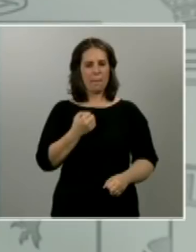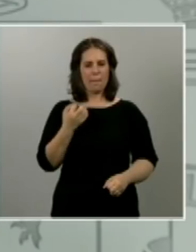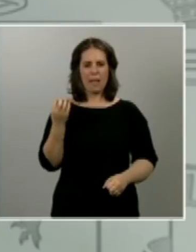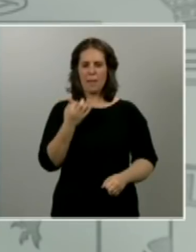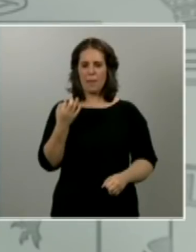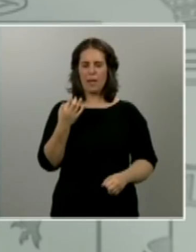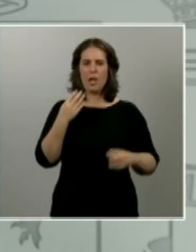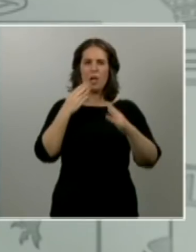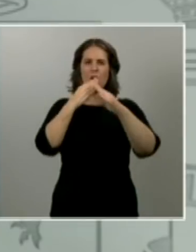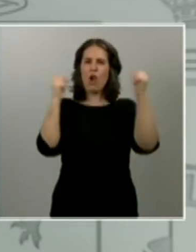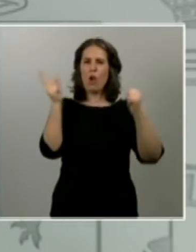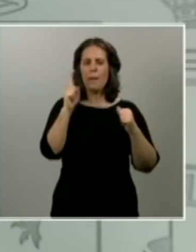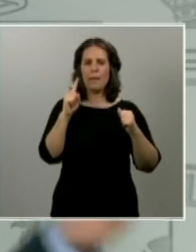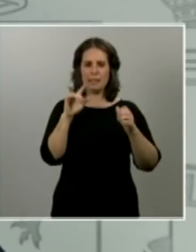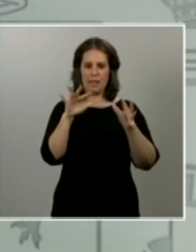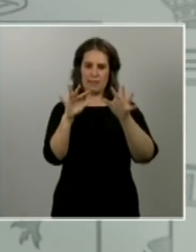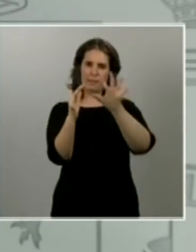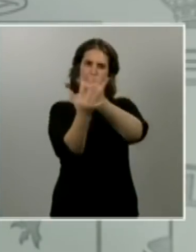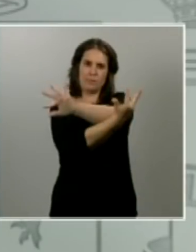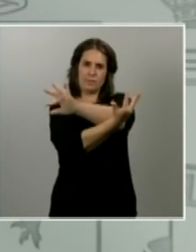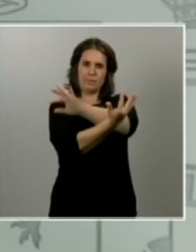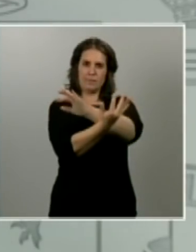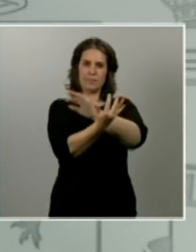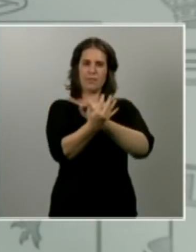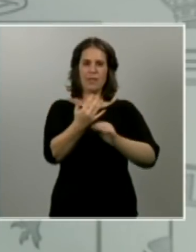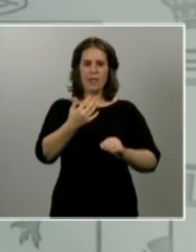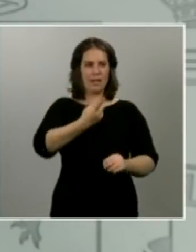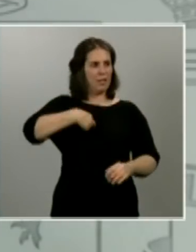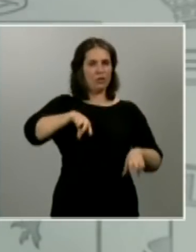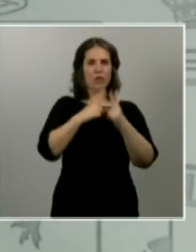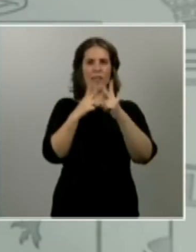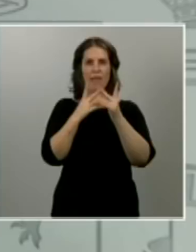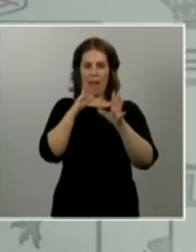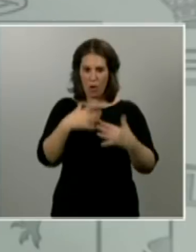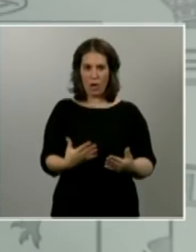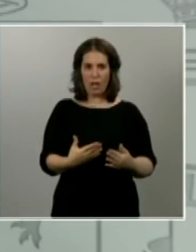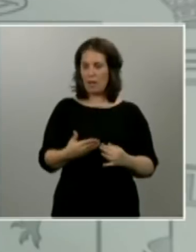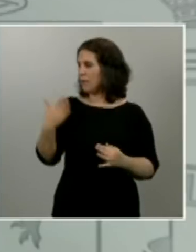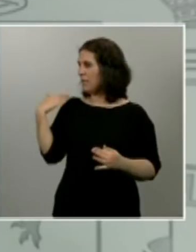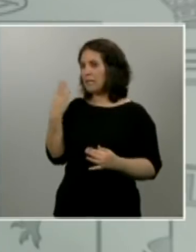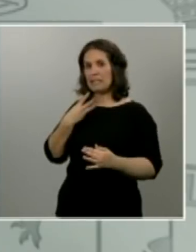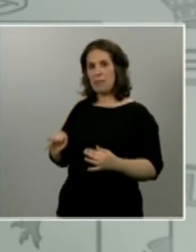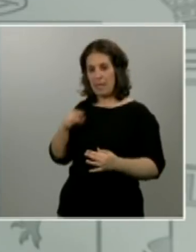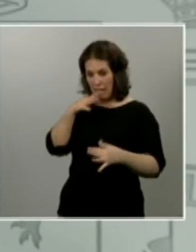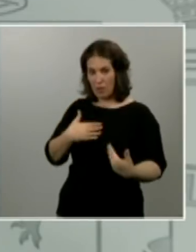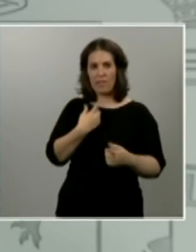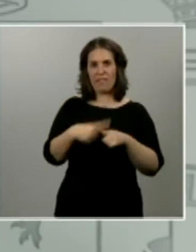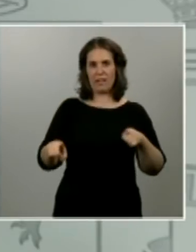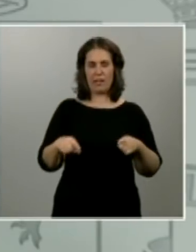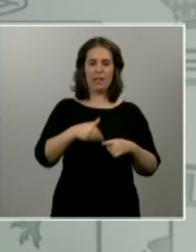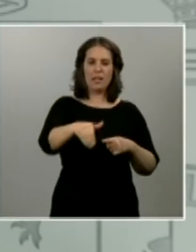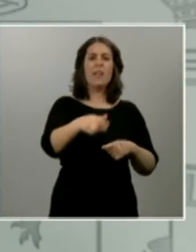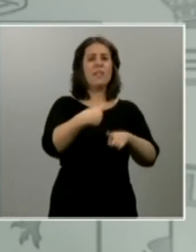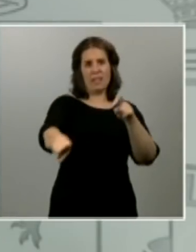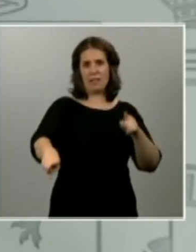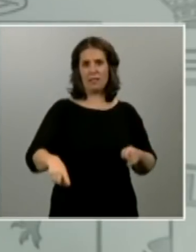somos los mismos ya que hace tres semanas como sociedad conocemos mucho mejor al virus sabemos cuáles